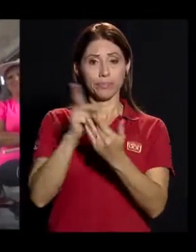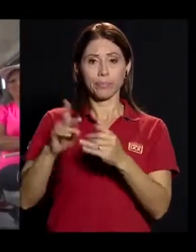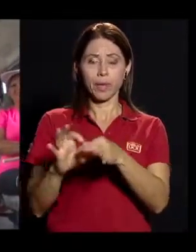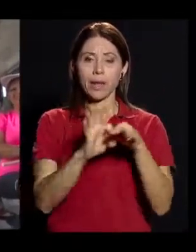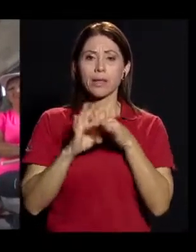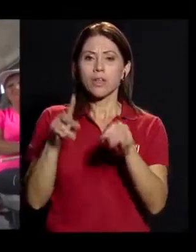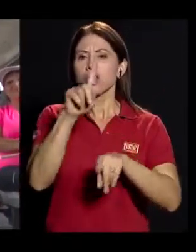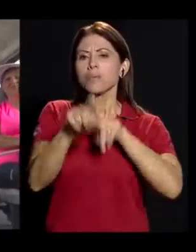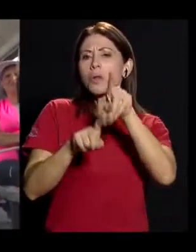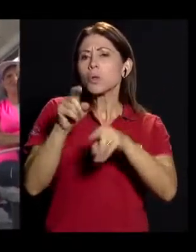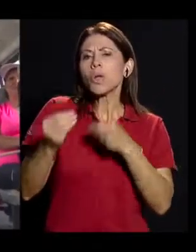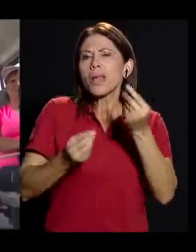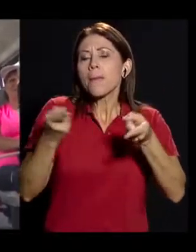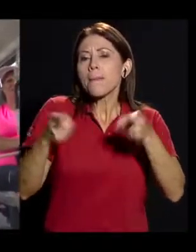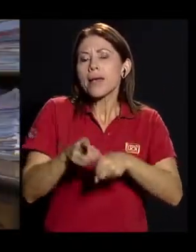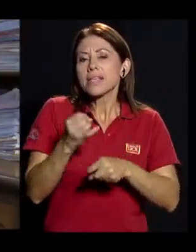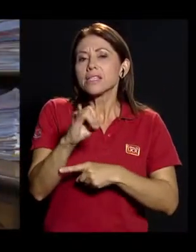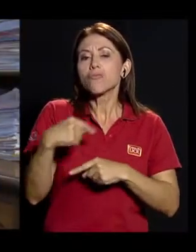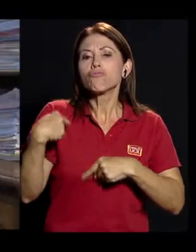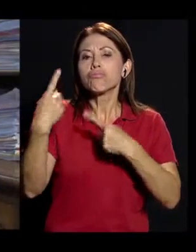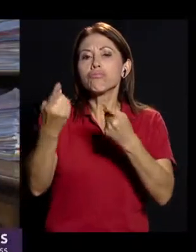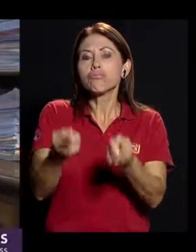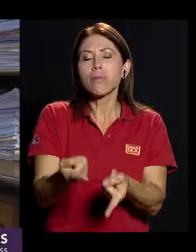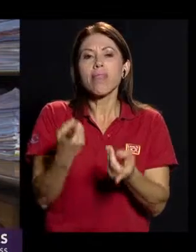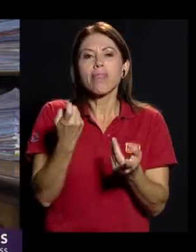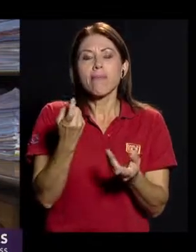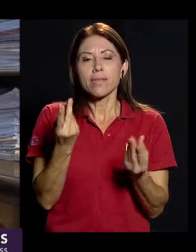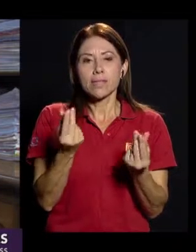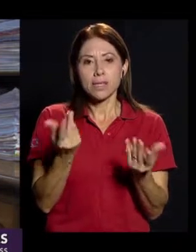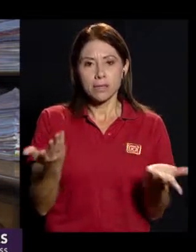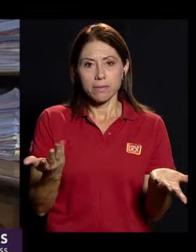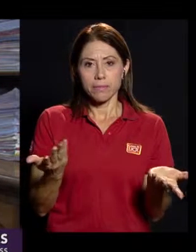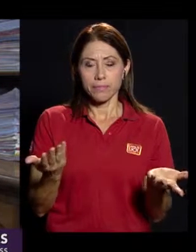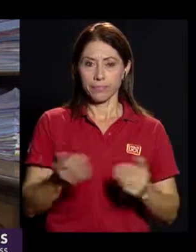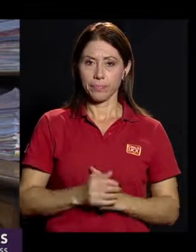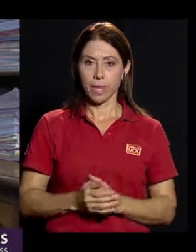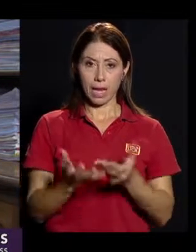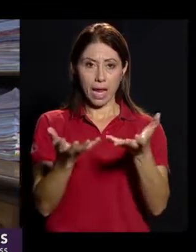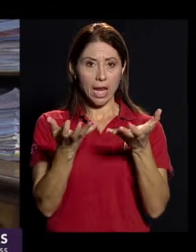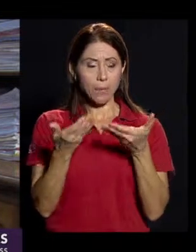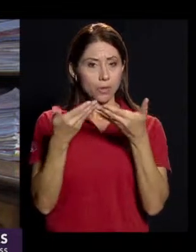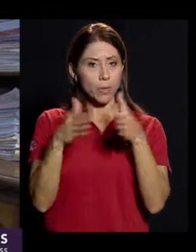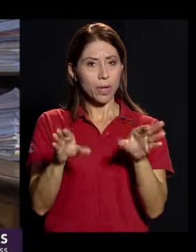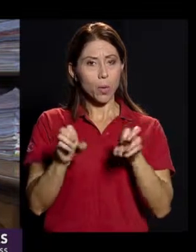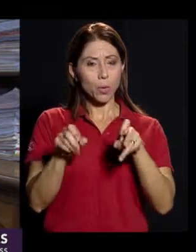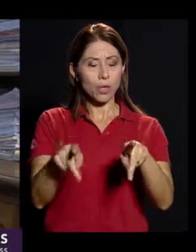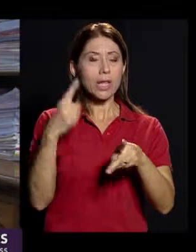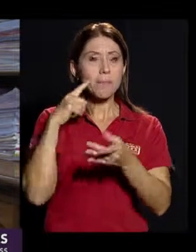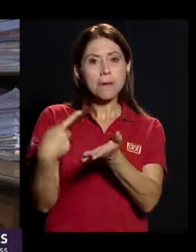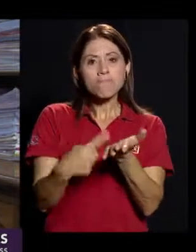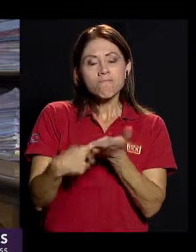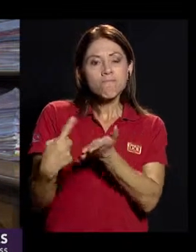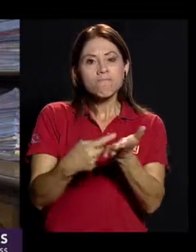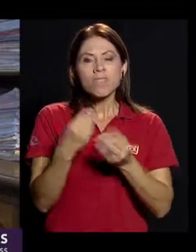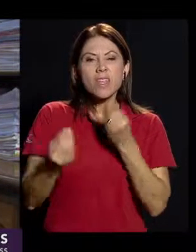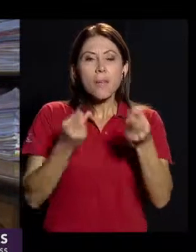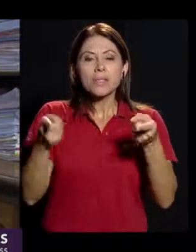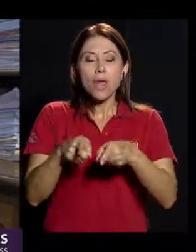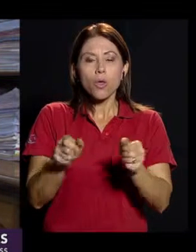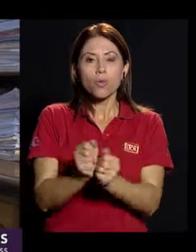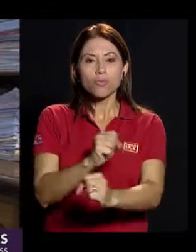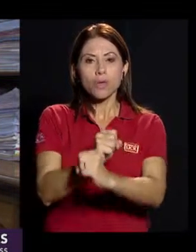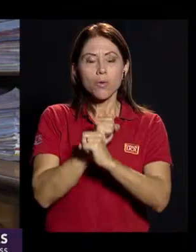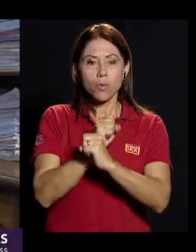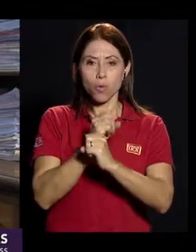acciones a tomar ante un posible déficit. Queremos abrir espacios para analizar la sostenibilidad de IBM, ver qué ha pasado.